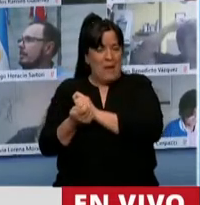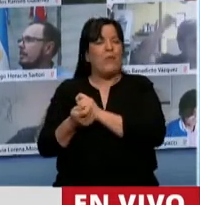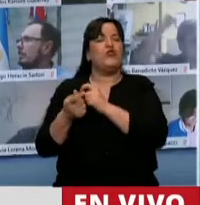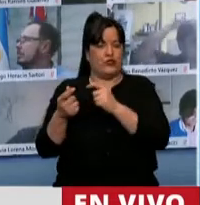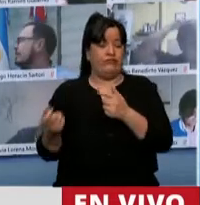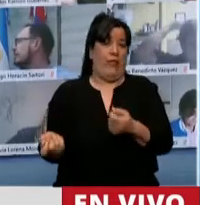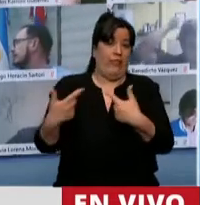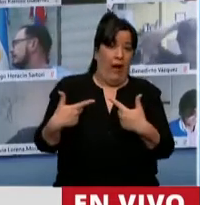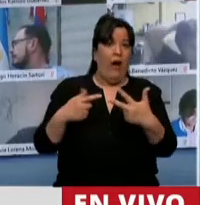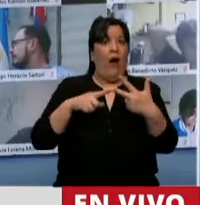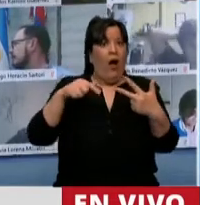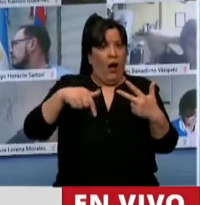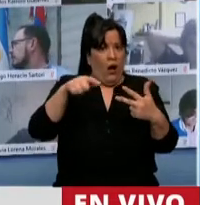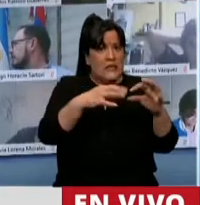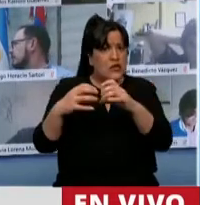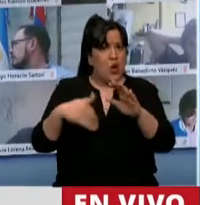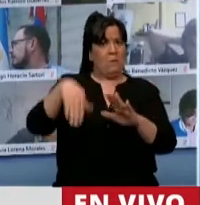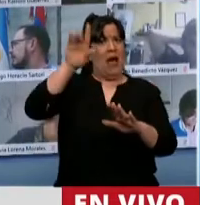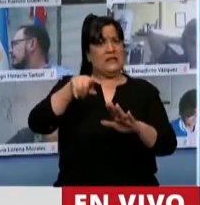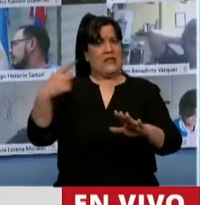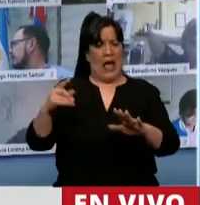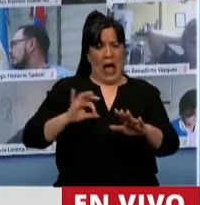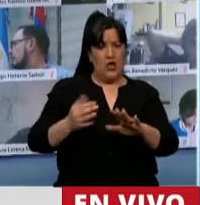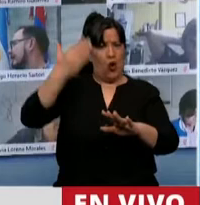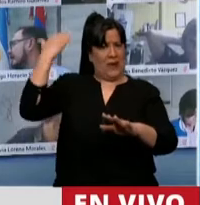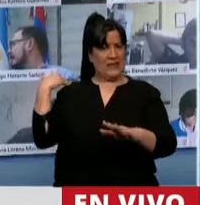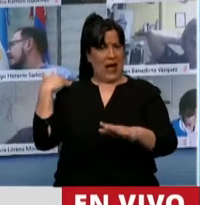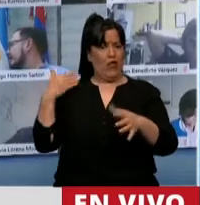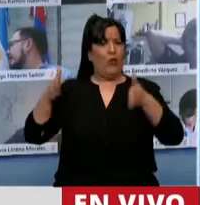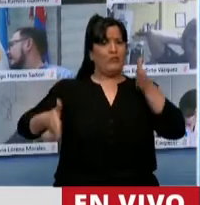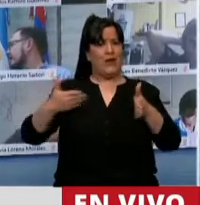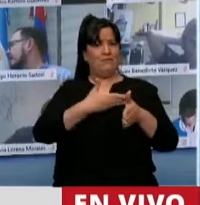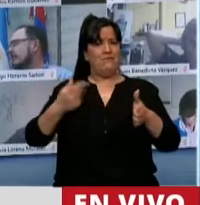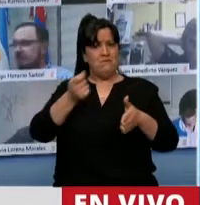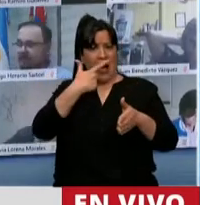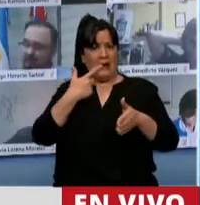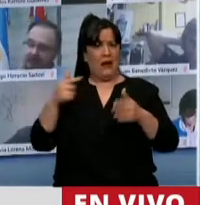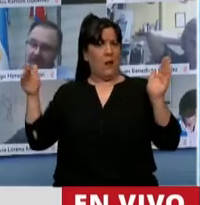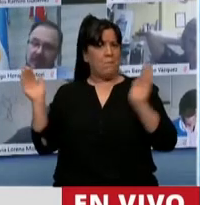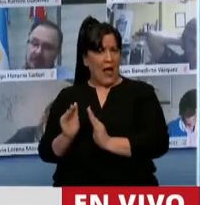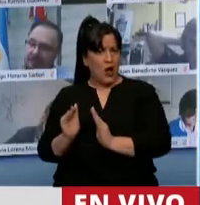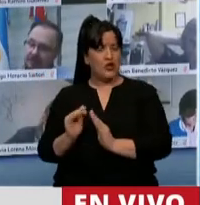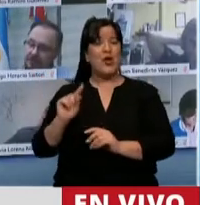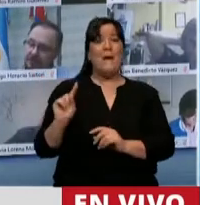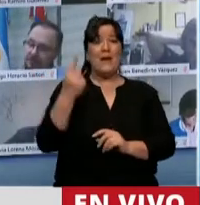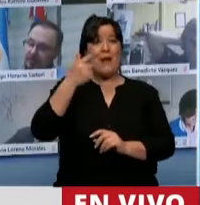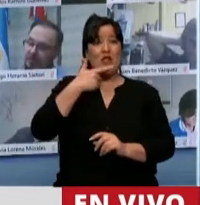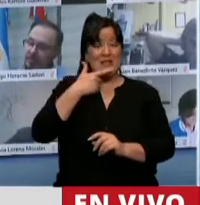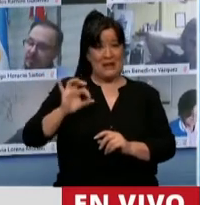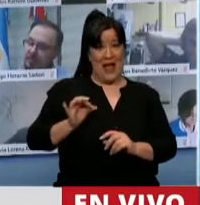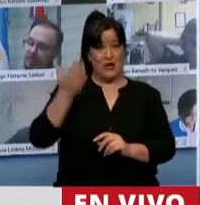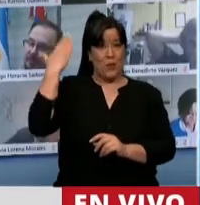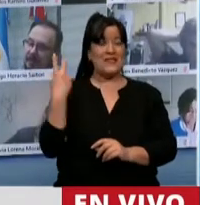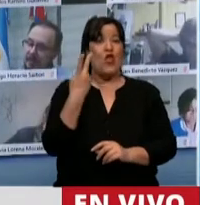tuvimos más sesiones que todo el año pasado con el gobierno de Cambiemos. Al primero de septiembre del año pasado había